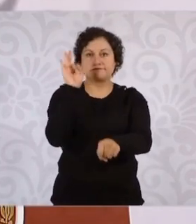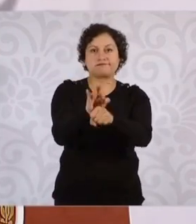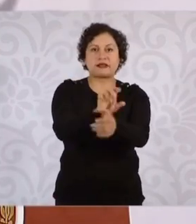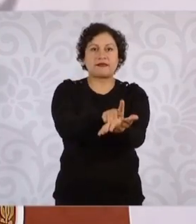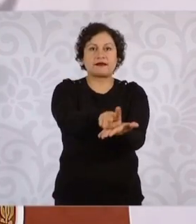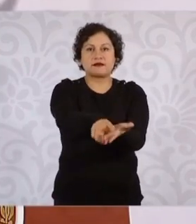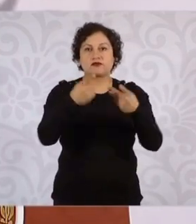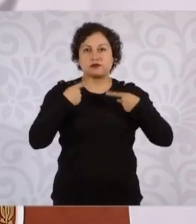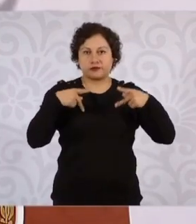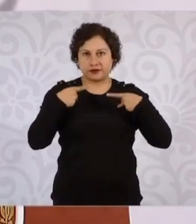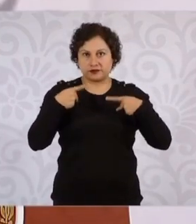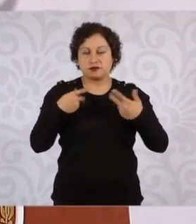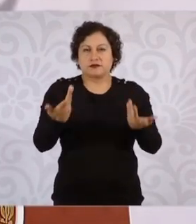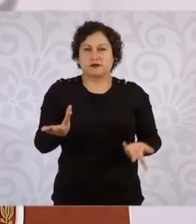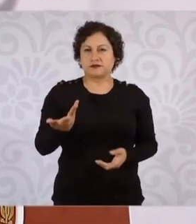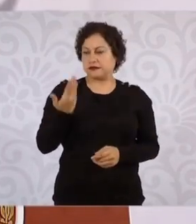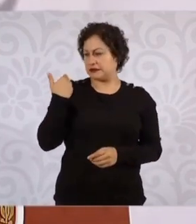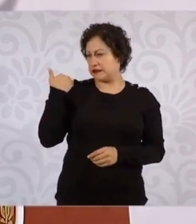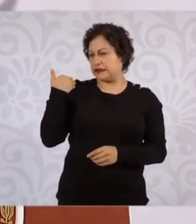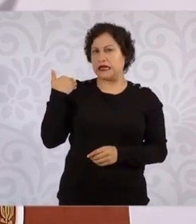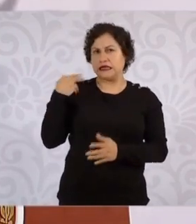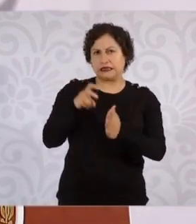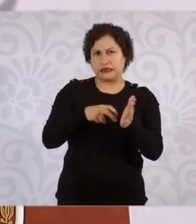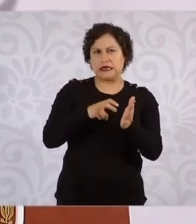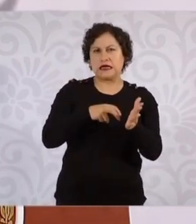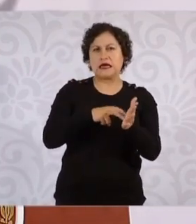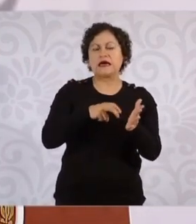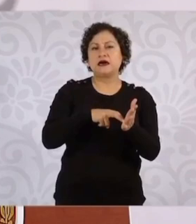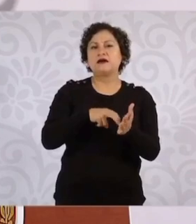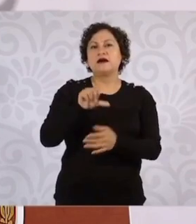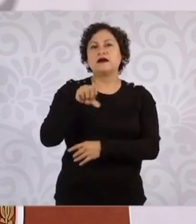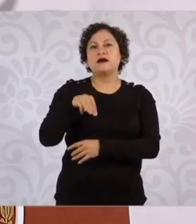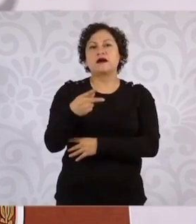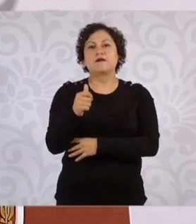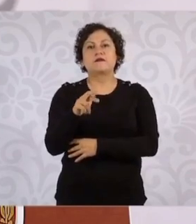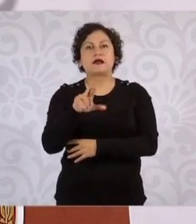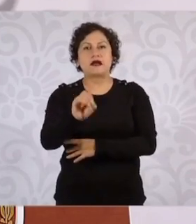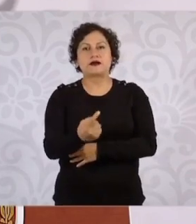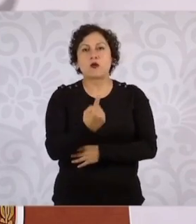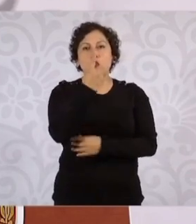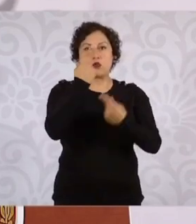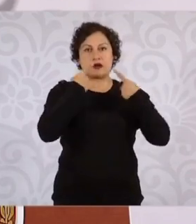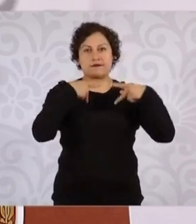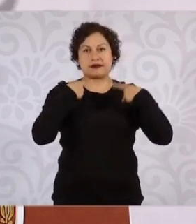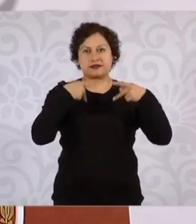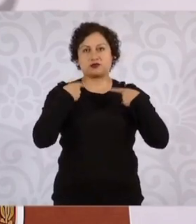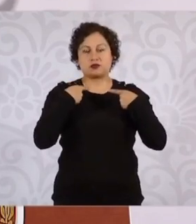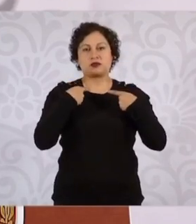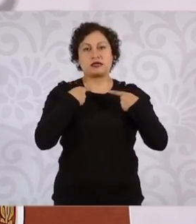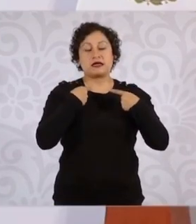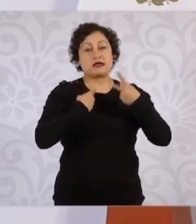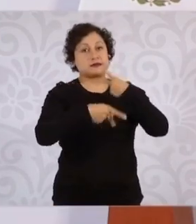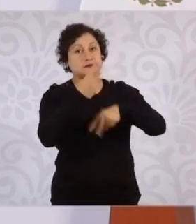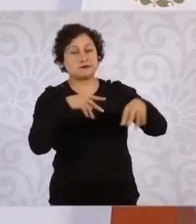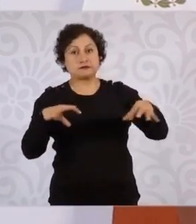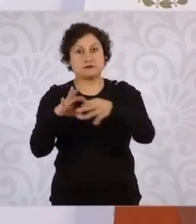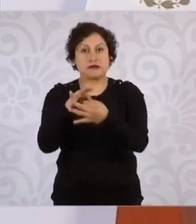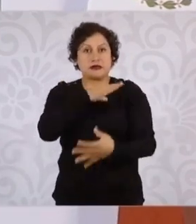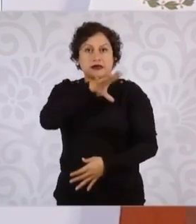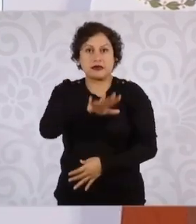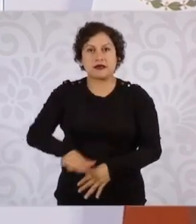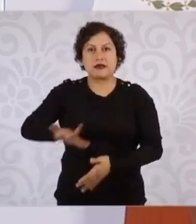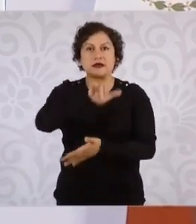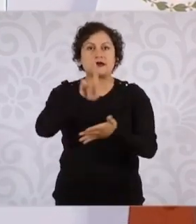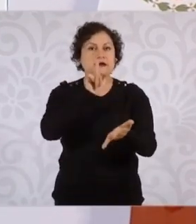recientemente hubo una modificación para que un amparo de una persona no pueda tener impactos generales,